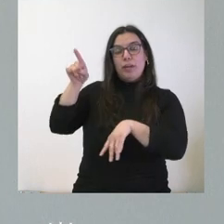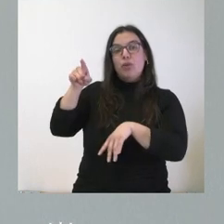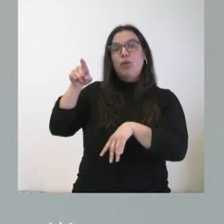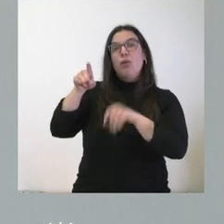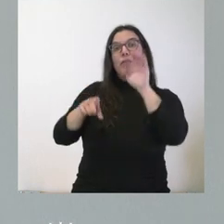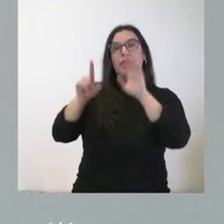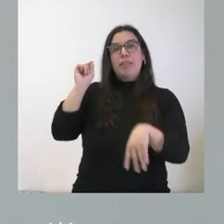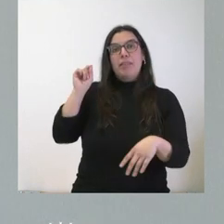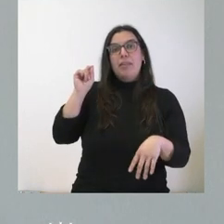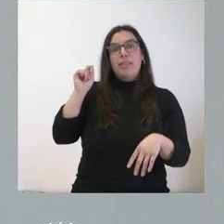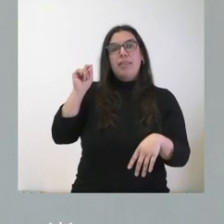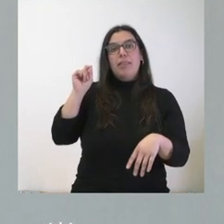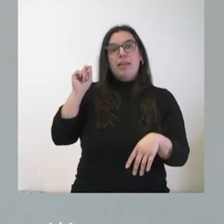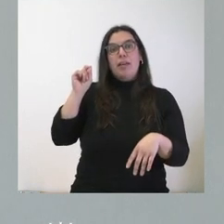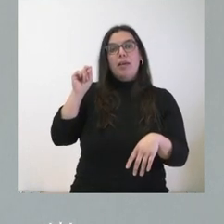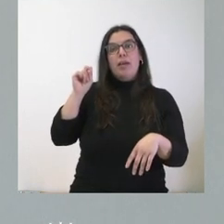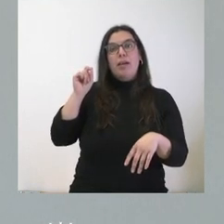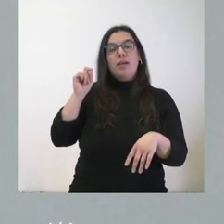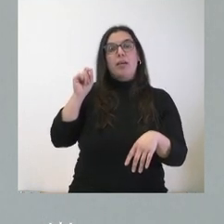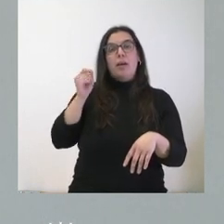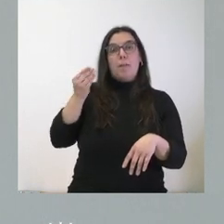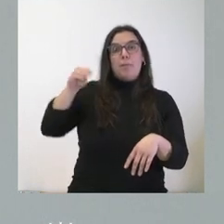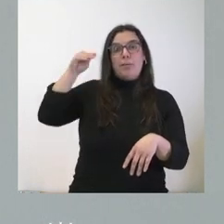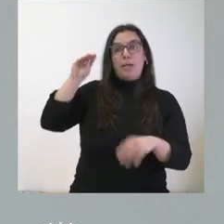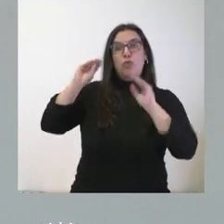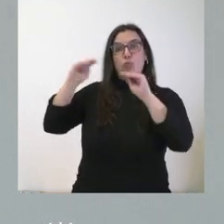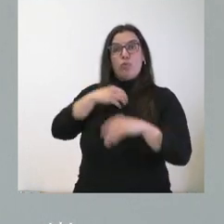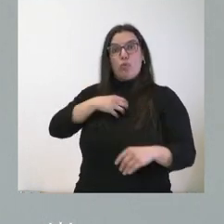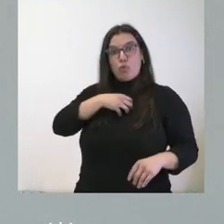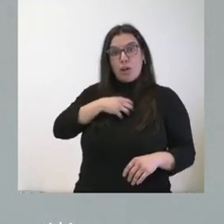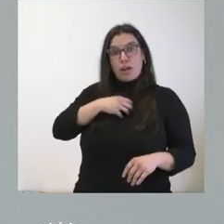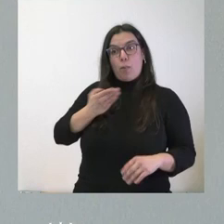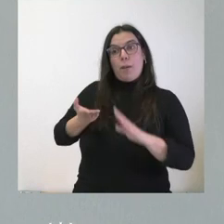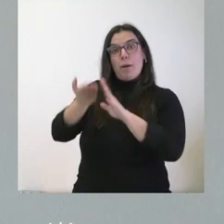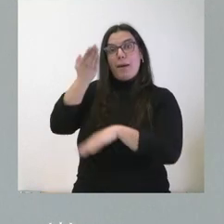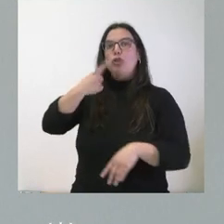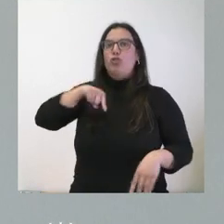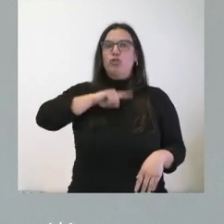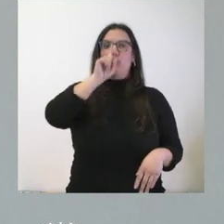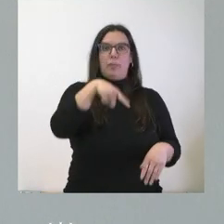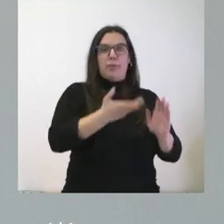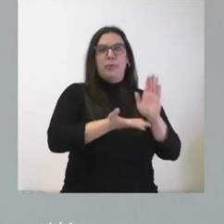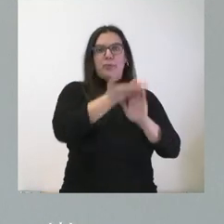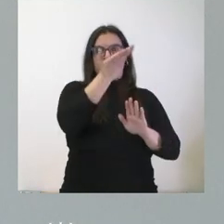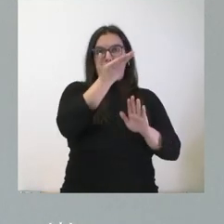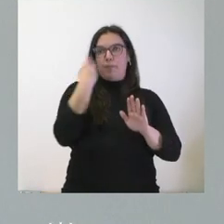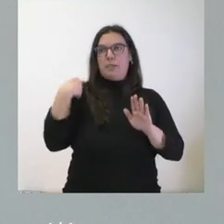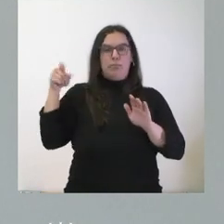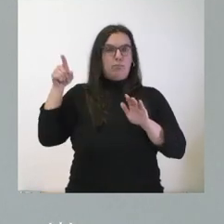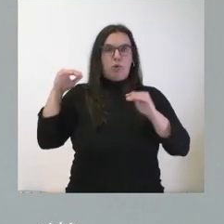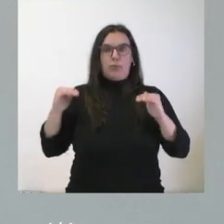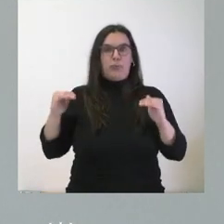establecer un aumento de esta cantidad para los empleados públicos del Estado, nosotros también incrementaríamos la de Castilla y León en la medida en que esa,